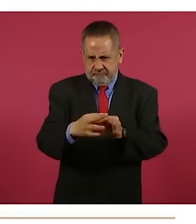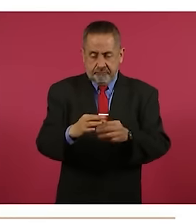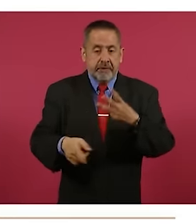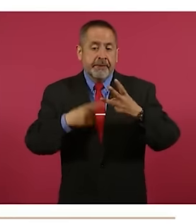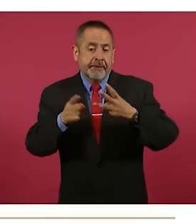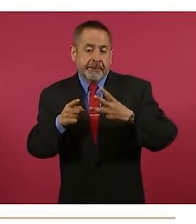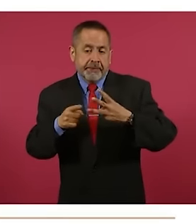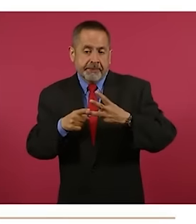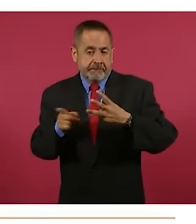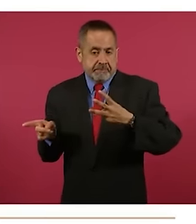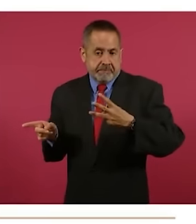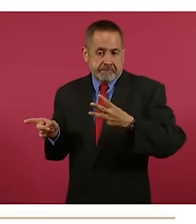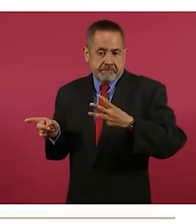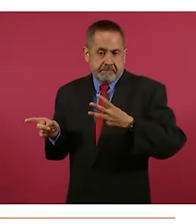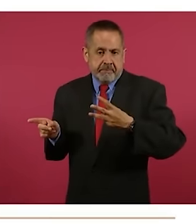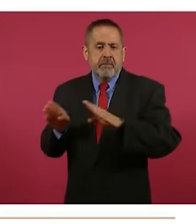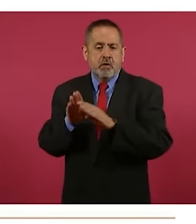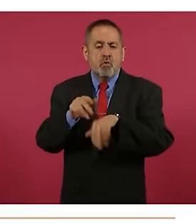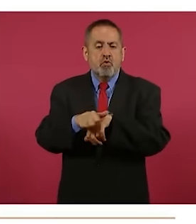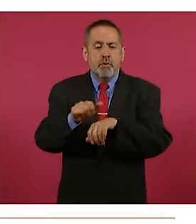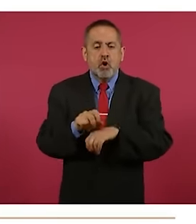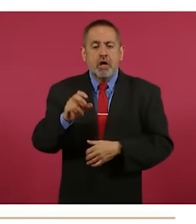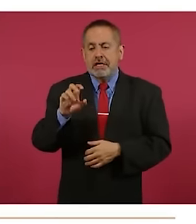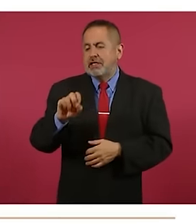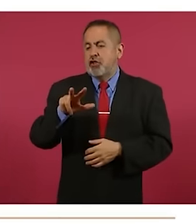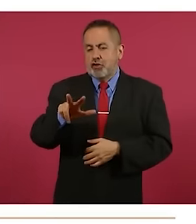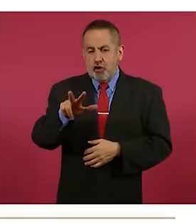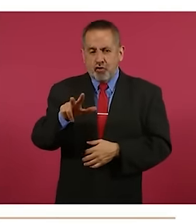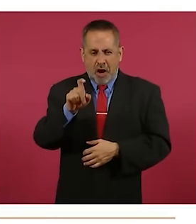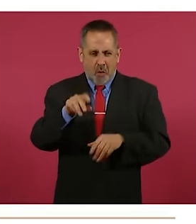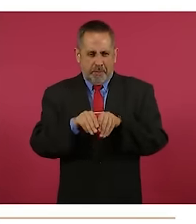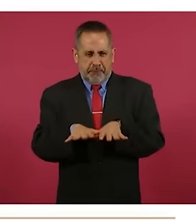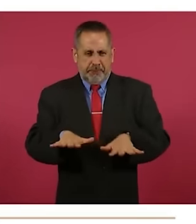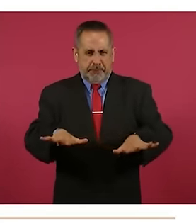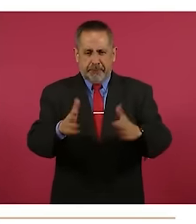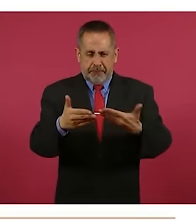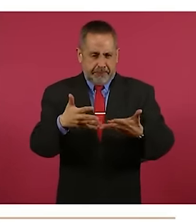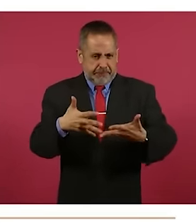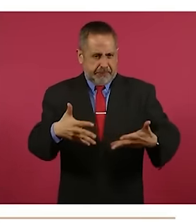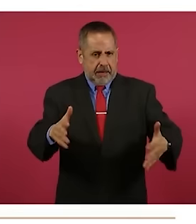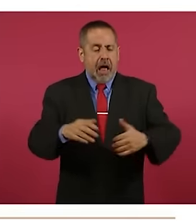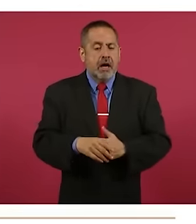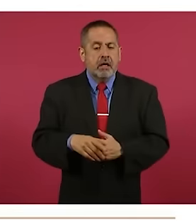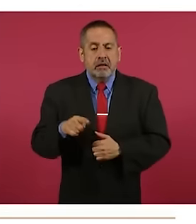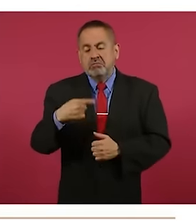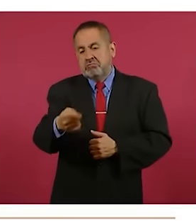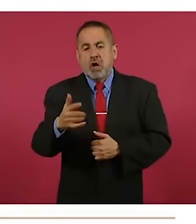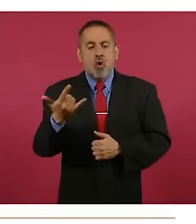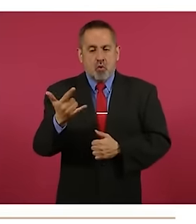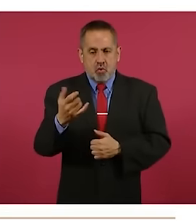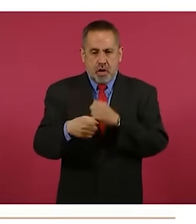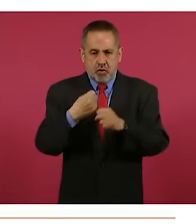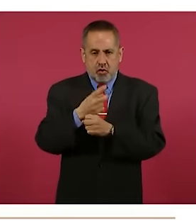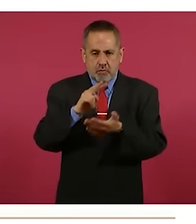la conclusión de la ampliación del distrito de Riego 018 a finales de julio de